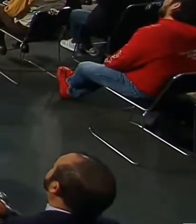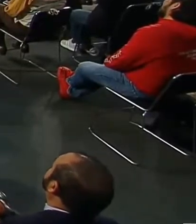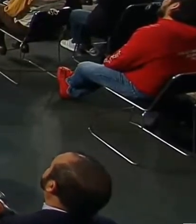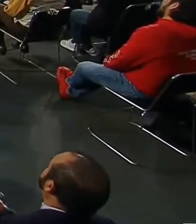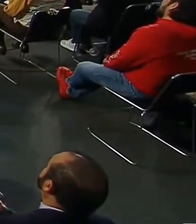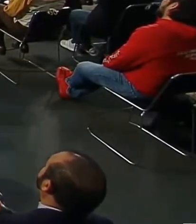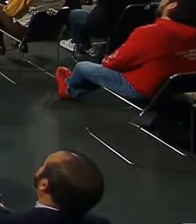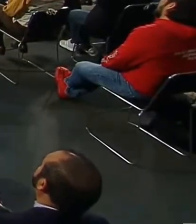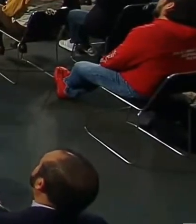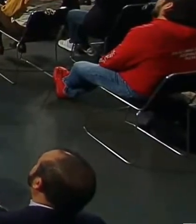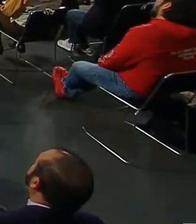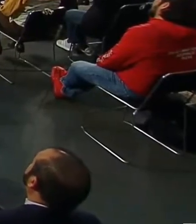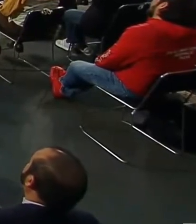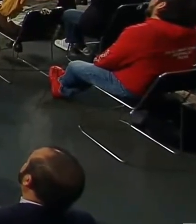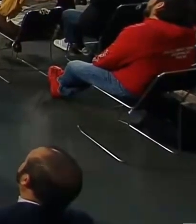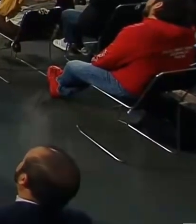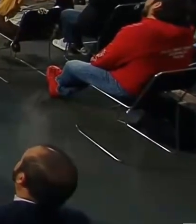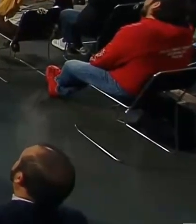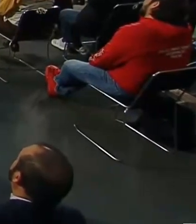las pueden comprar.